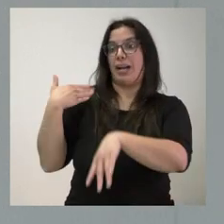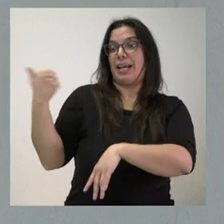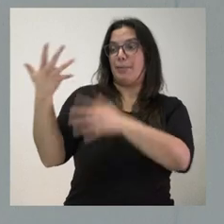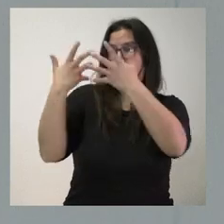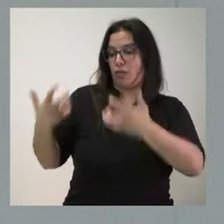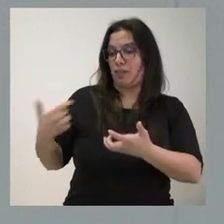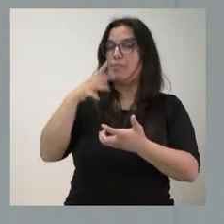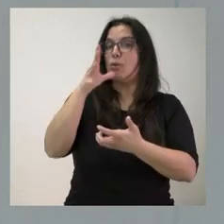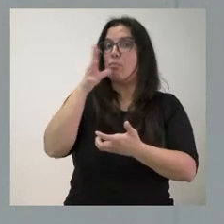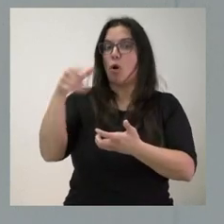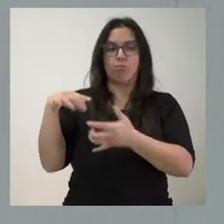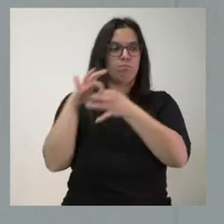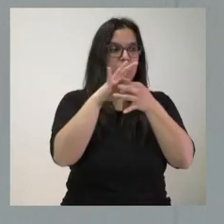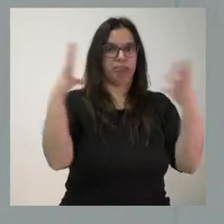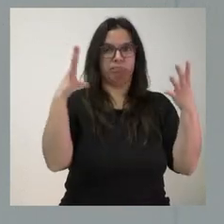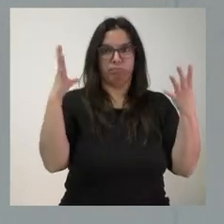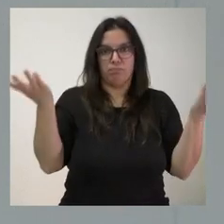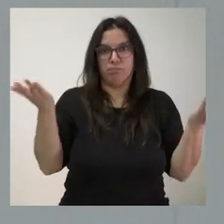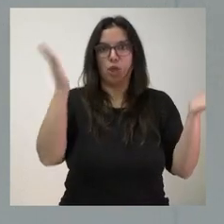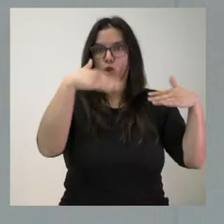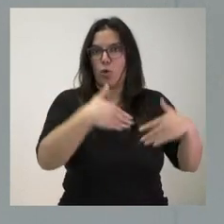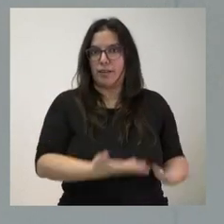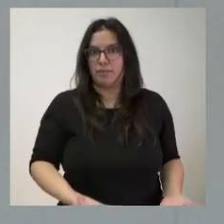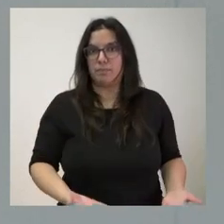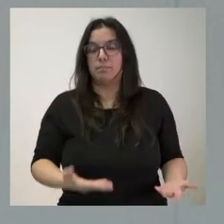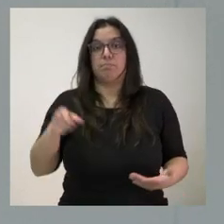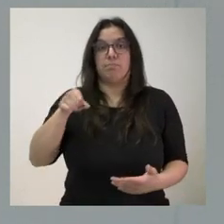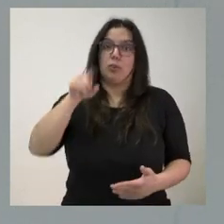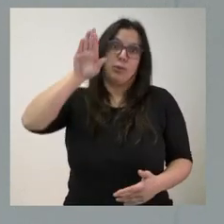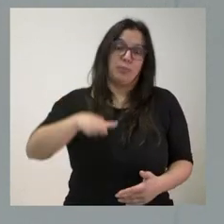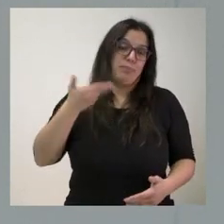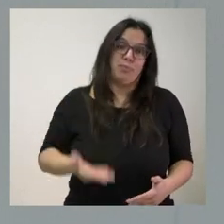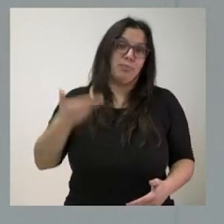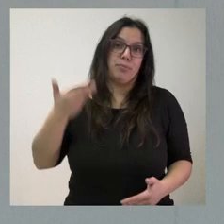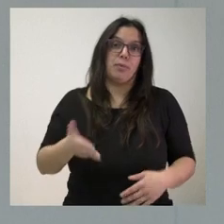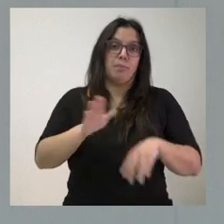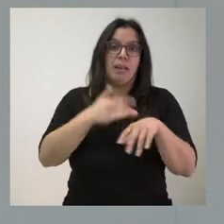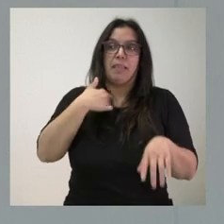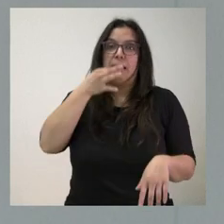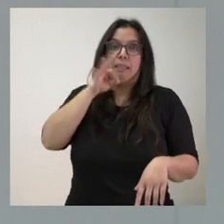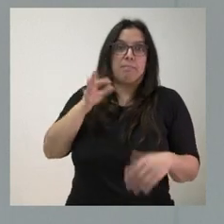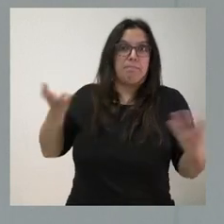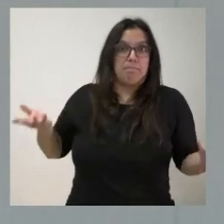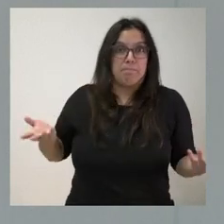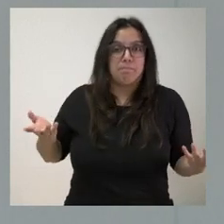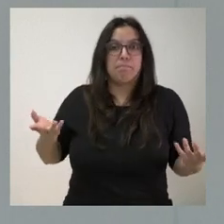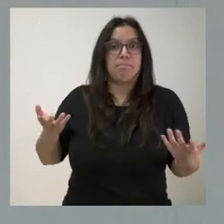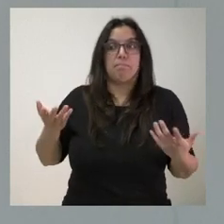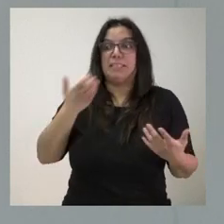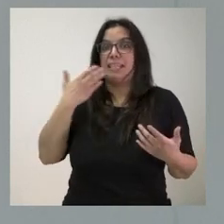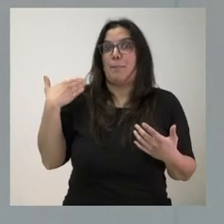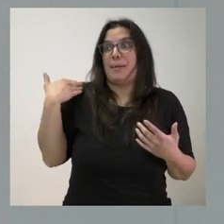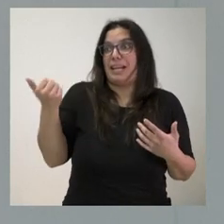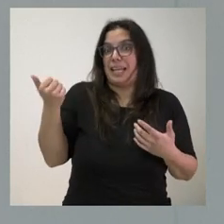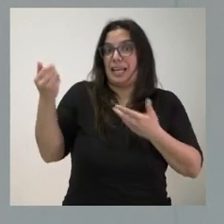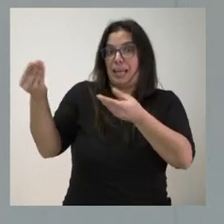versa el requerimiento. Este es un elemento ciertamente esencial y fundamental de cualquier requerimiento y que